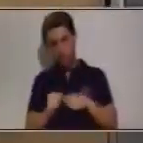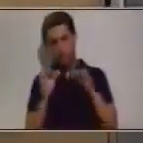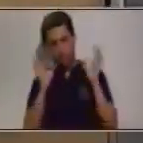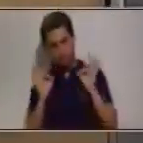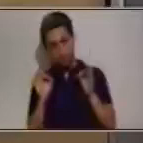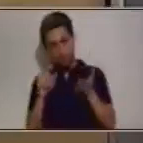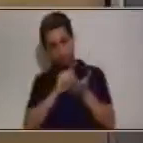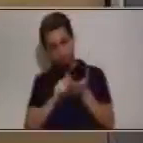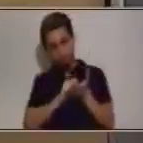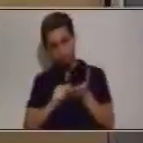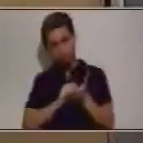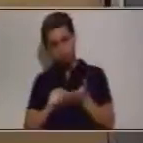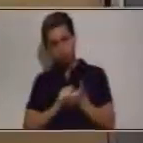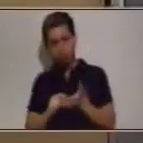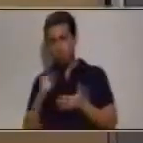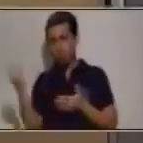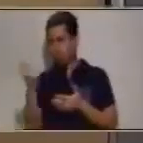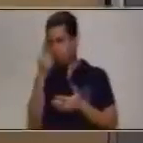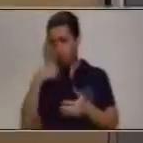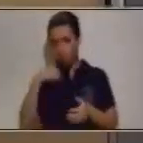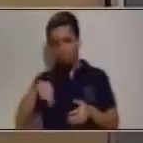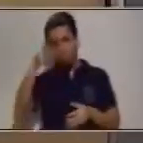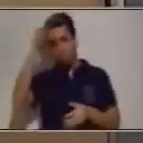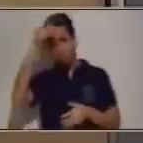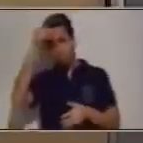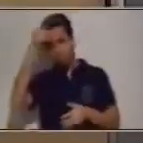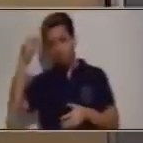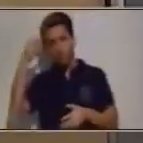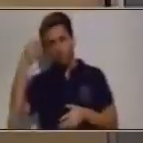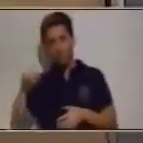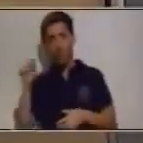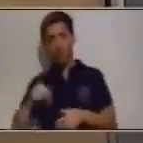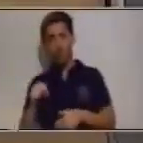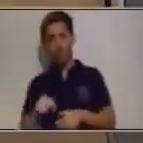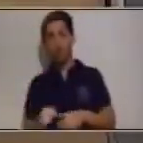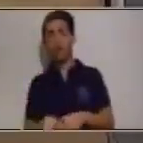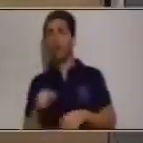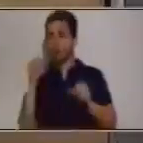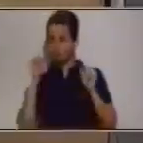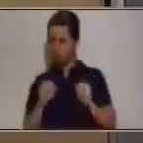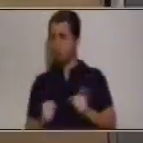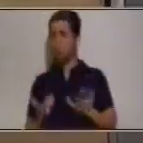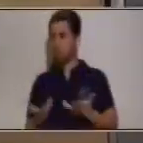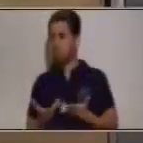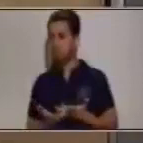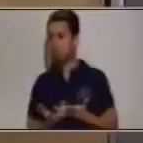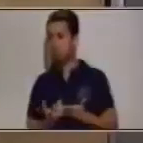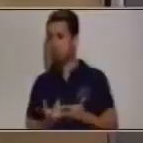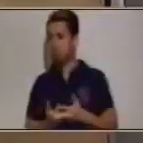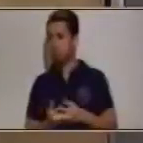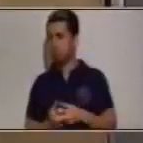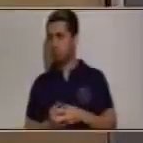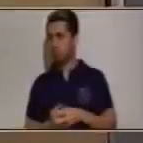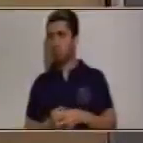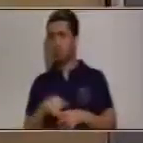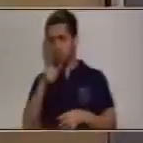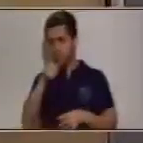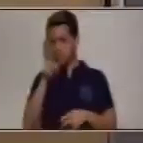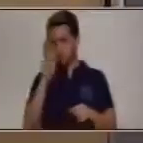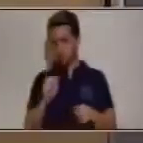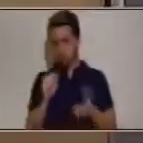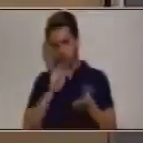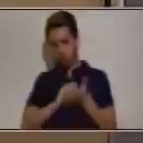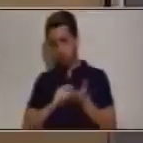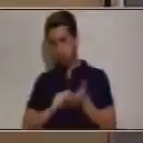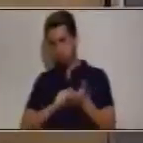estos aspectos que hemos visto el día de hoy y que por supuesto tengas ahí las anotaciones